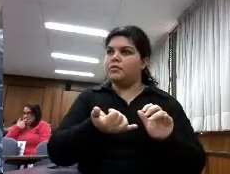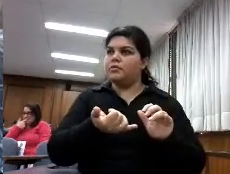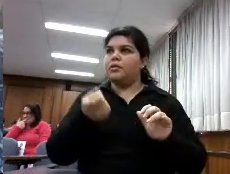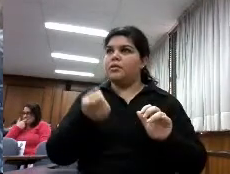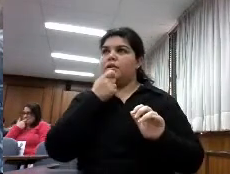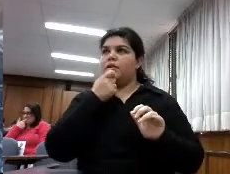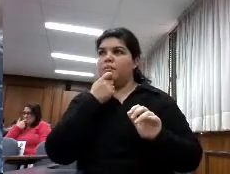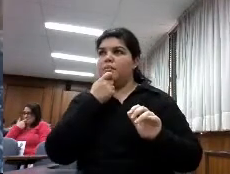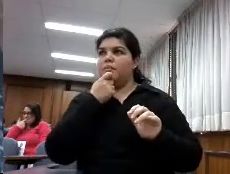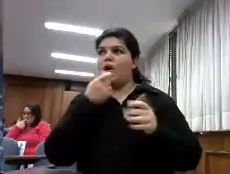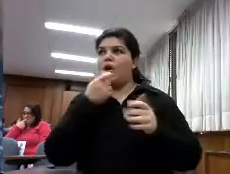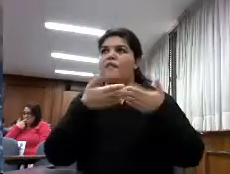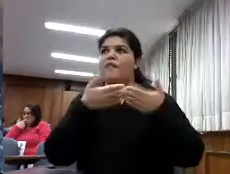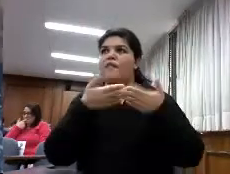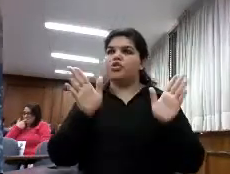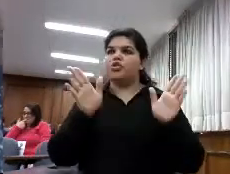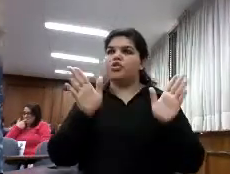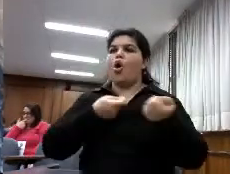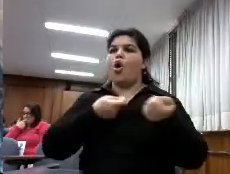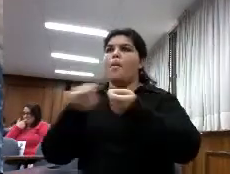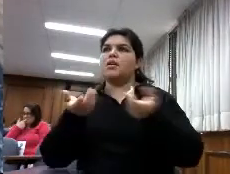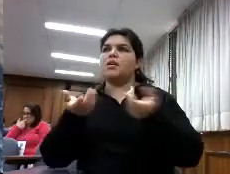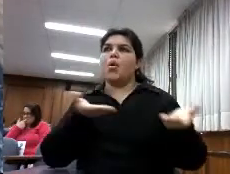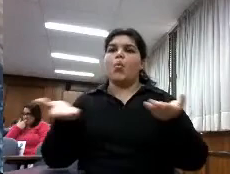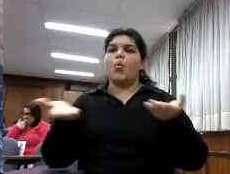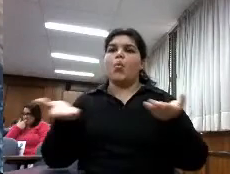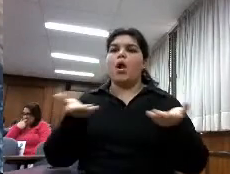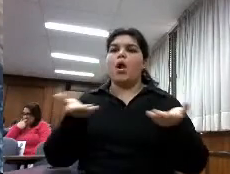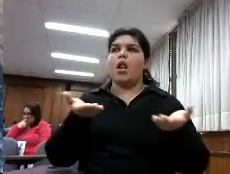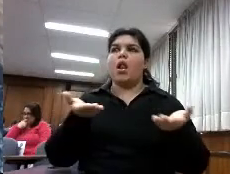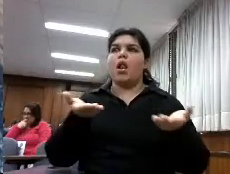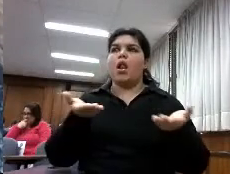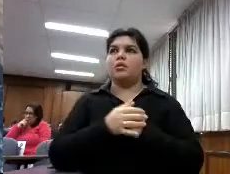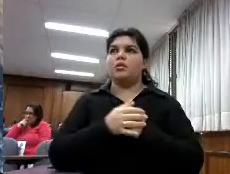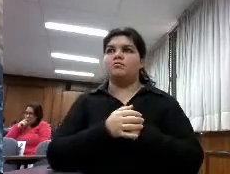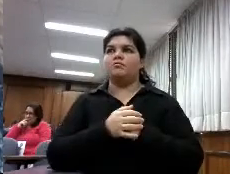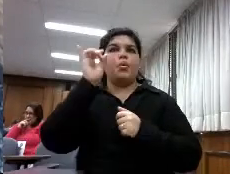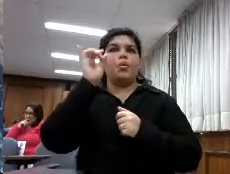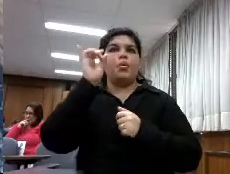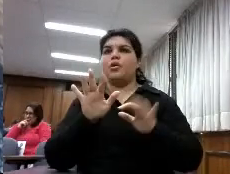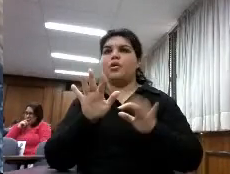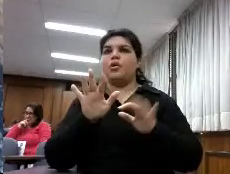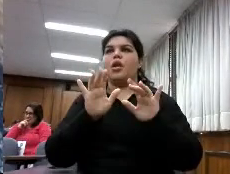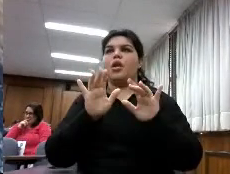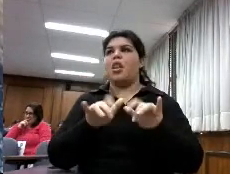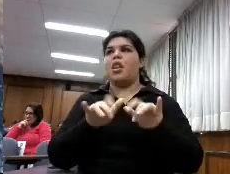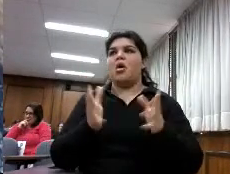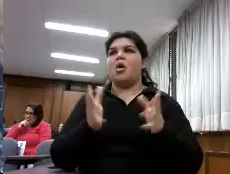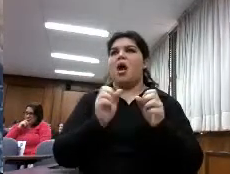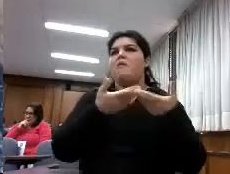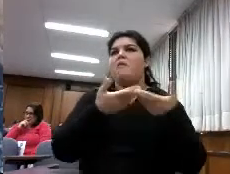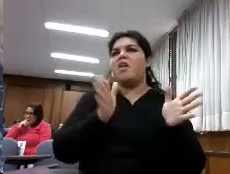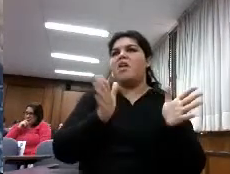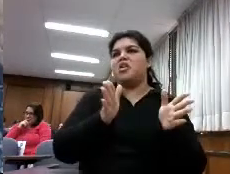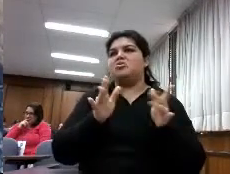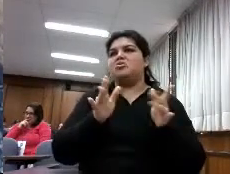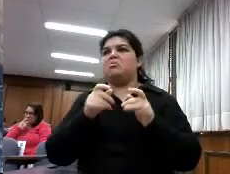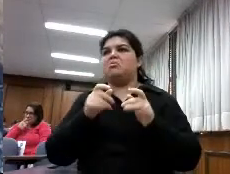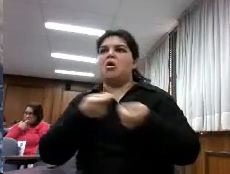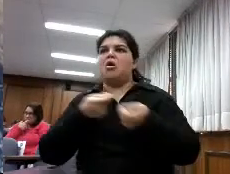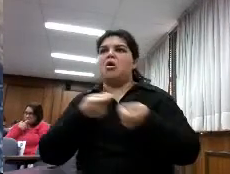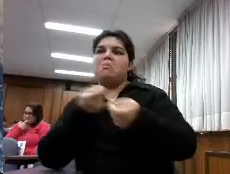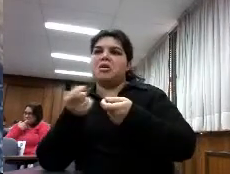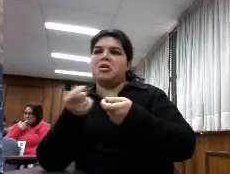o solo comerciales bueno en principio libros electrónicos no acceso abierto ni comerciales si disponían de libros electrónicos